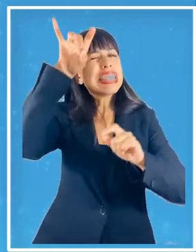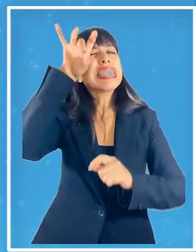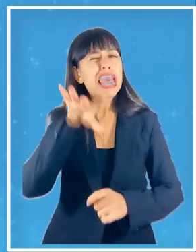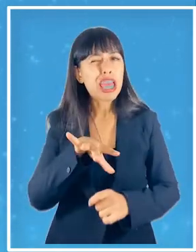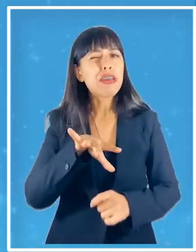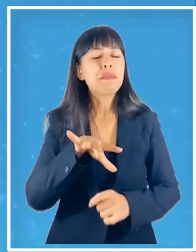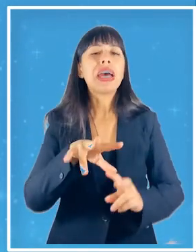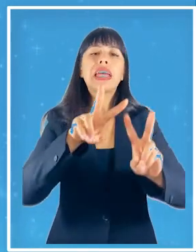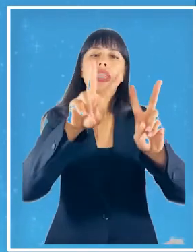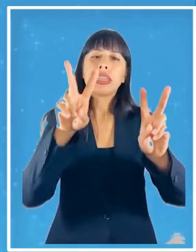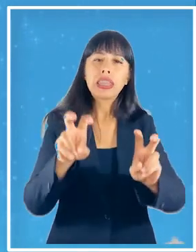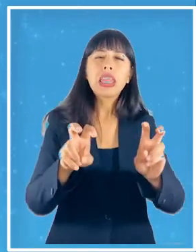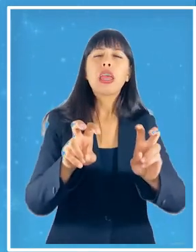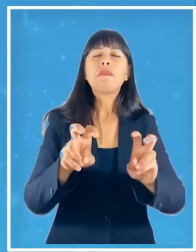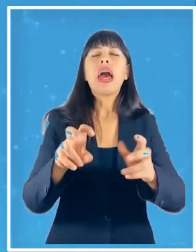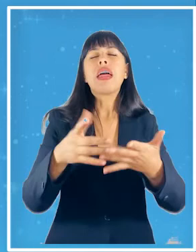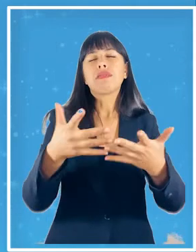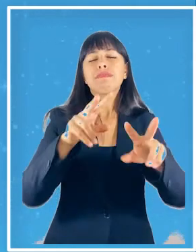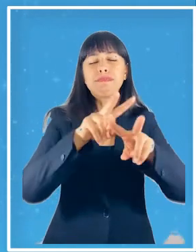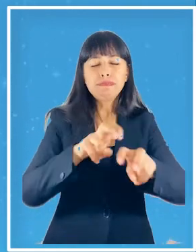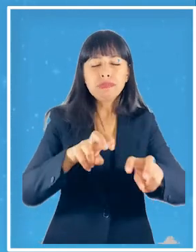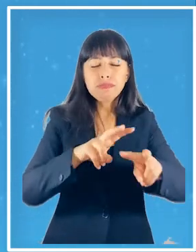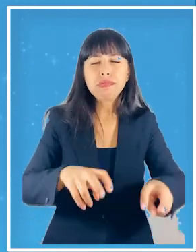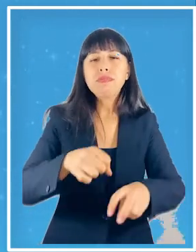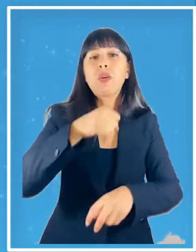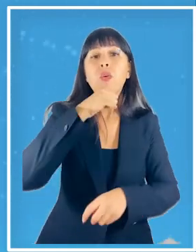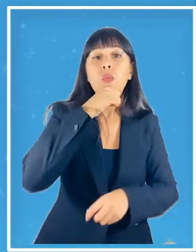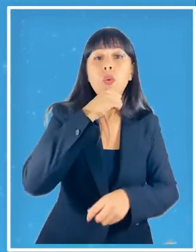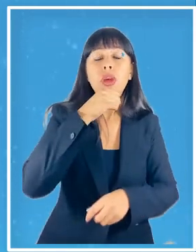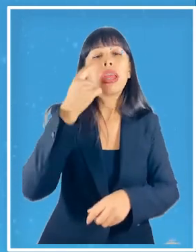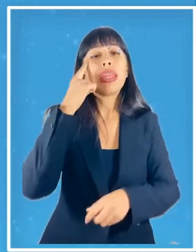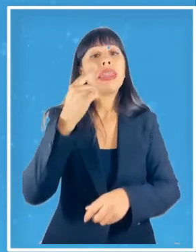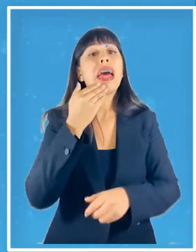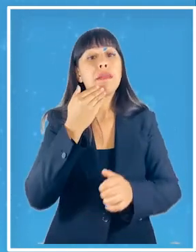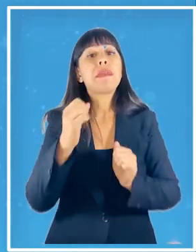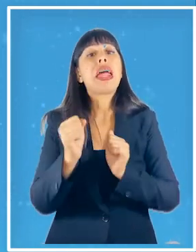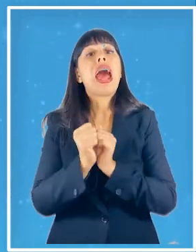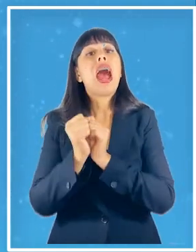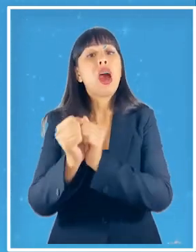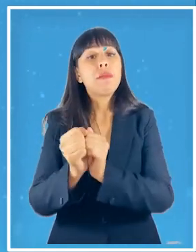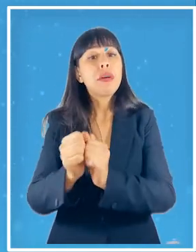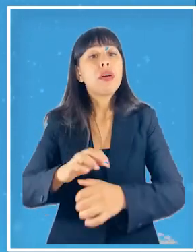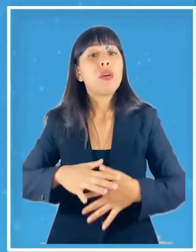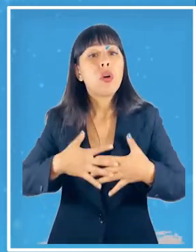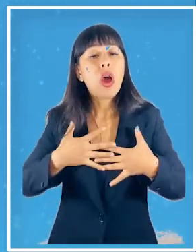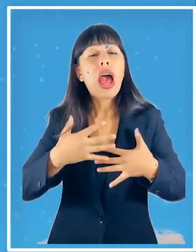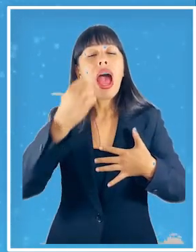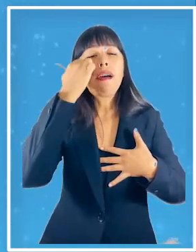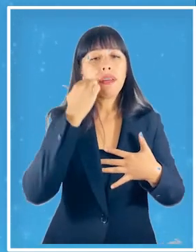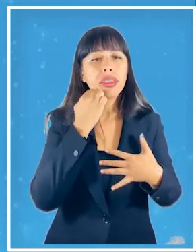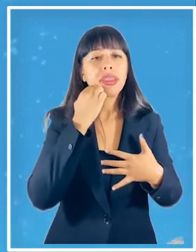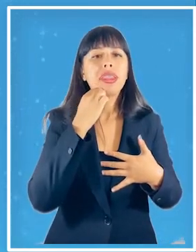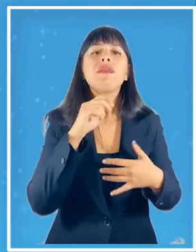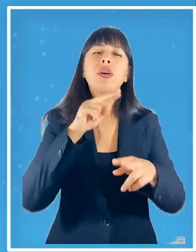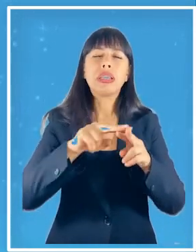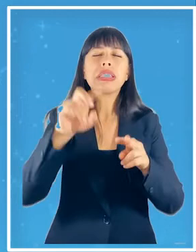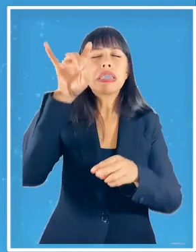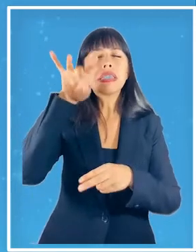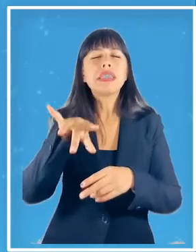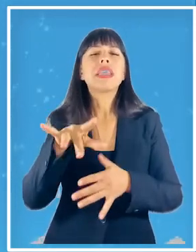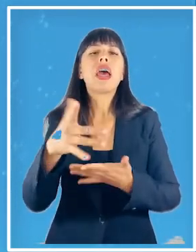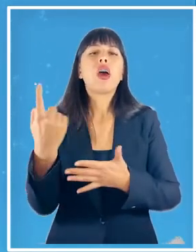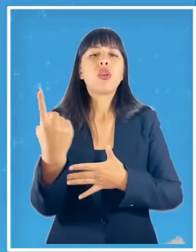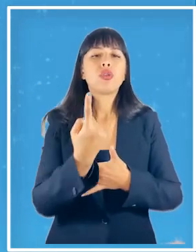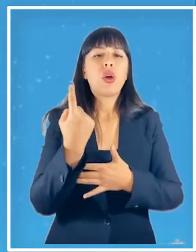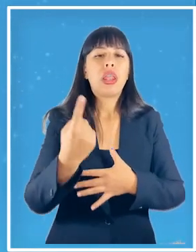capacitados tanto en temáticas gerontológicas como en acompañamiento emocional y afectivo para abordar la soledad de las